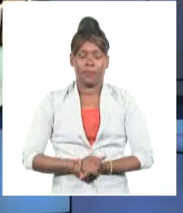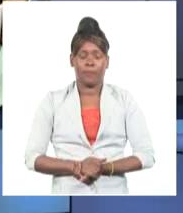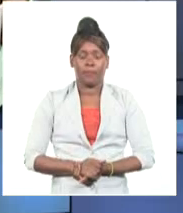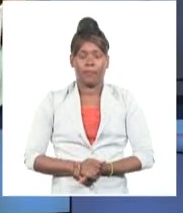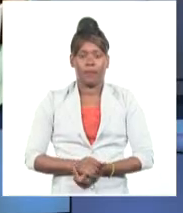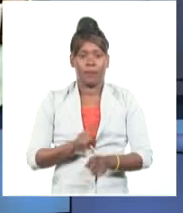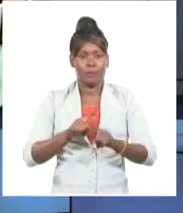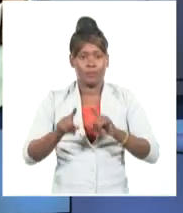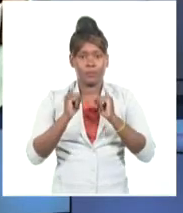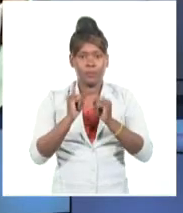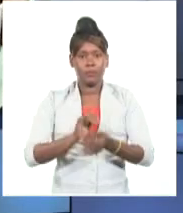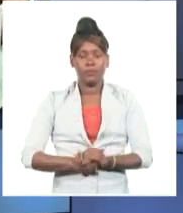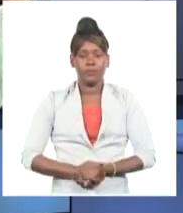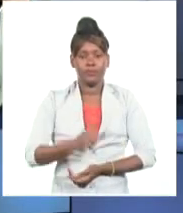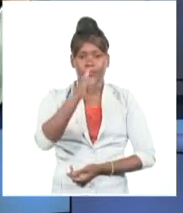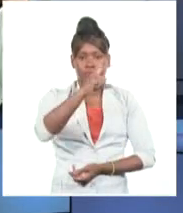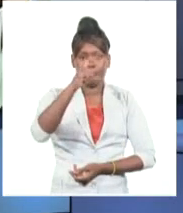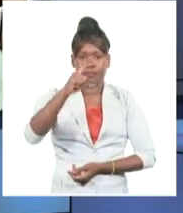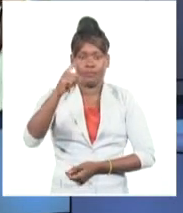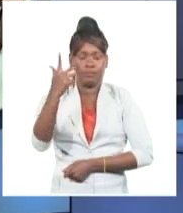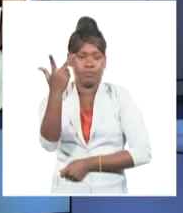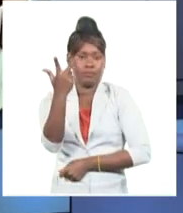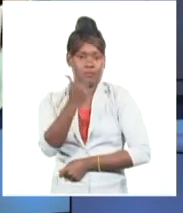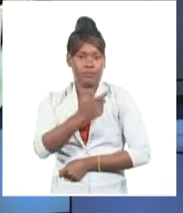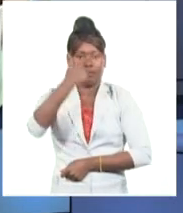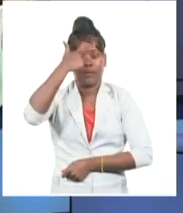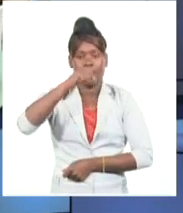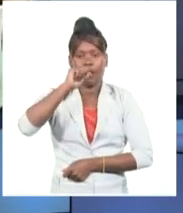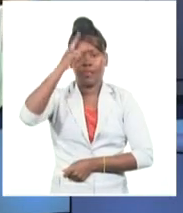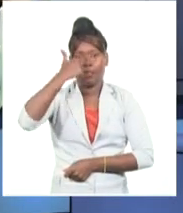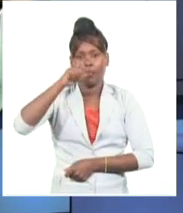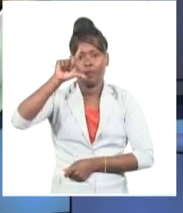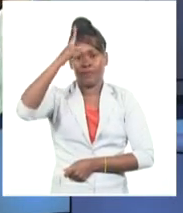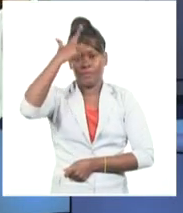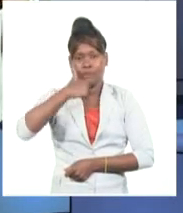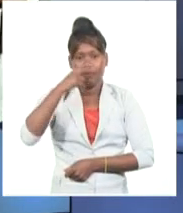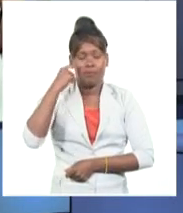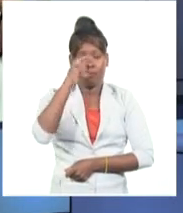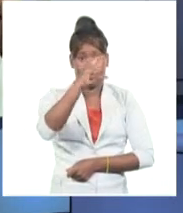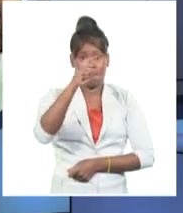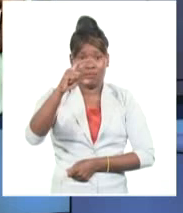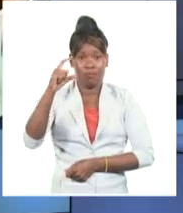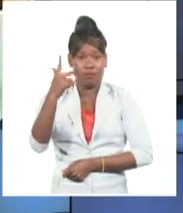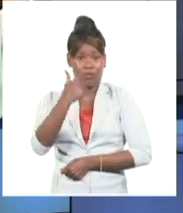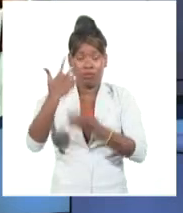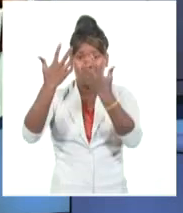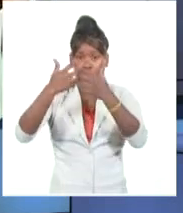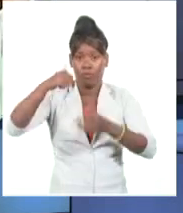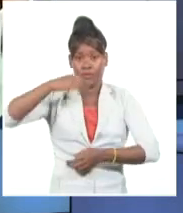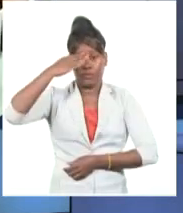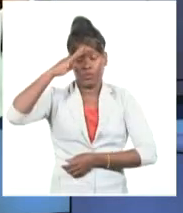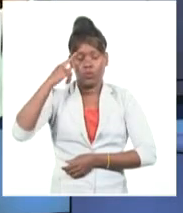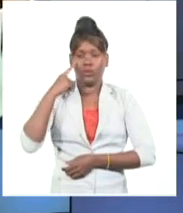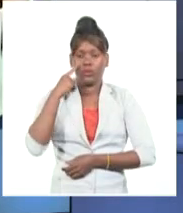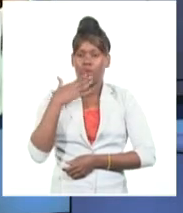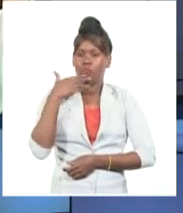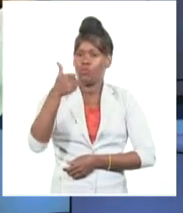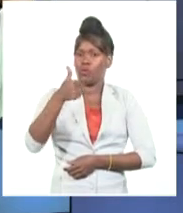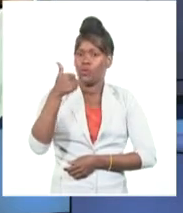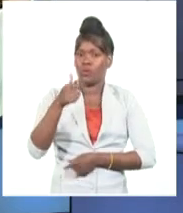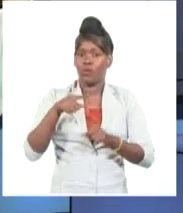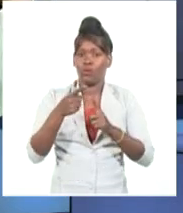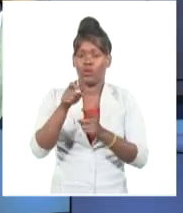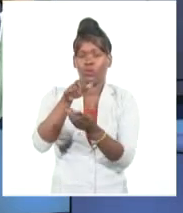La vacuna anti-COVID-19, Agdala, demostró ser estable, eficaz y funcional, tras mantenerse almacenada durante